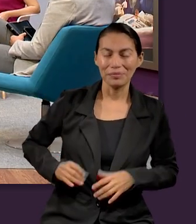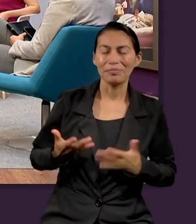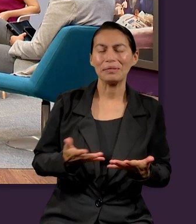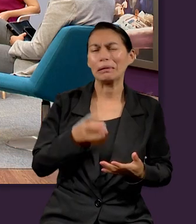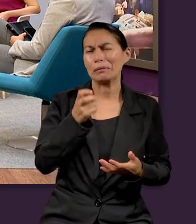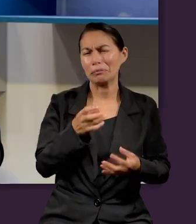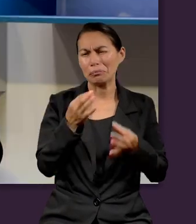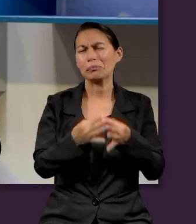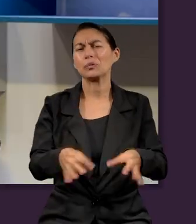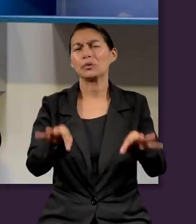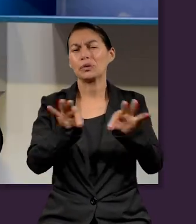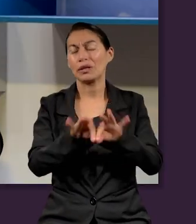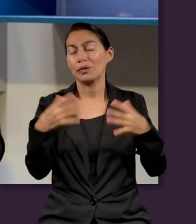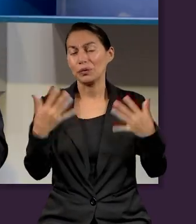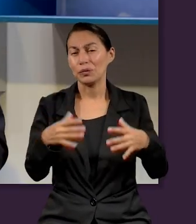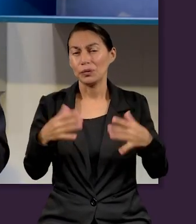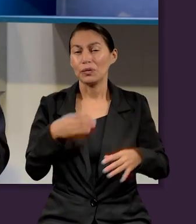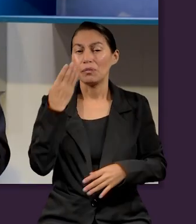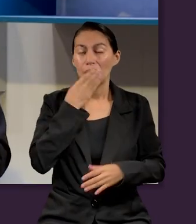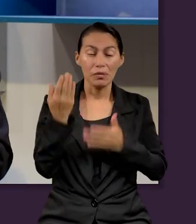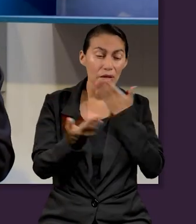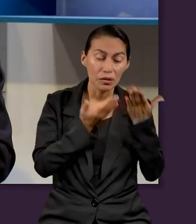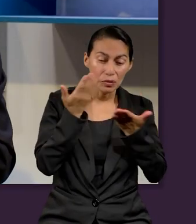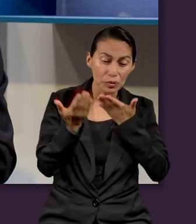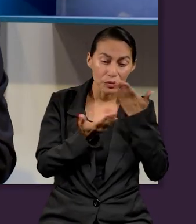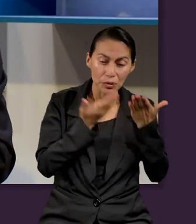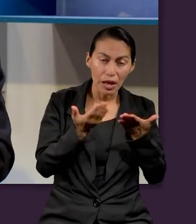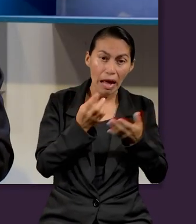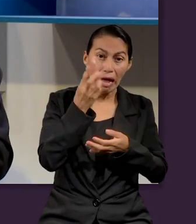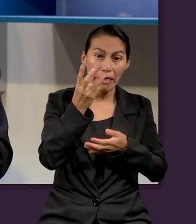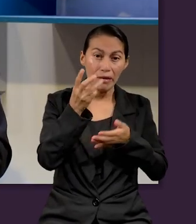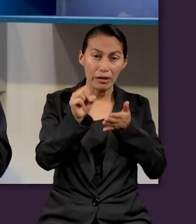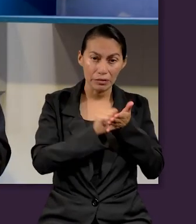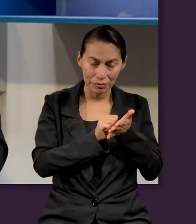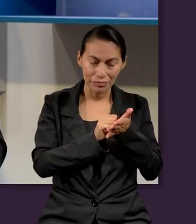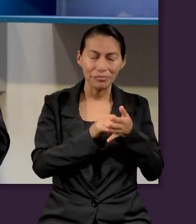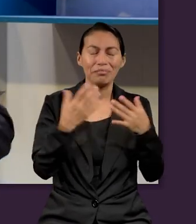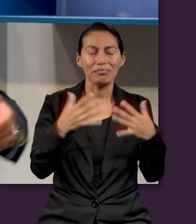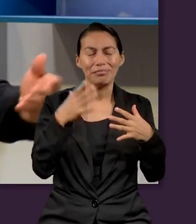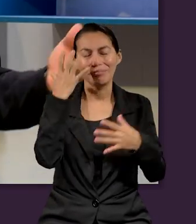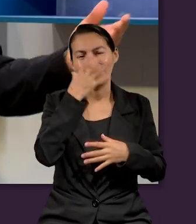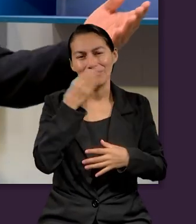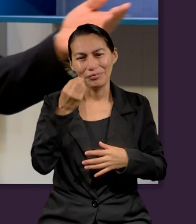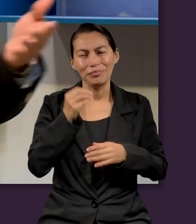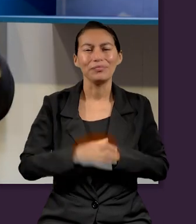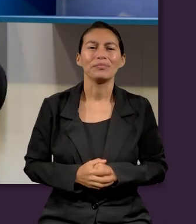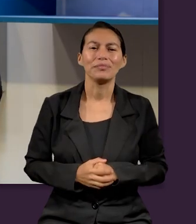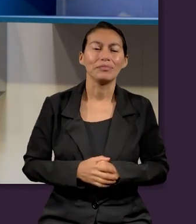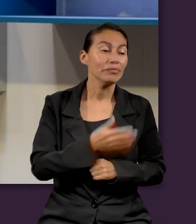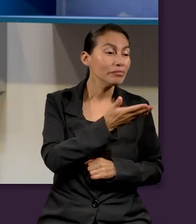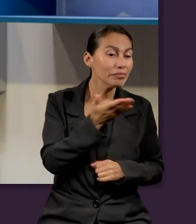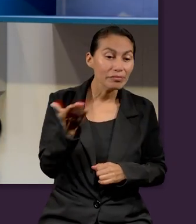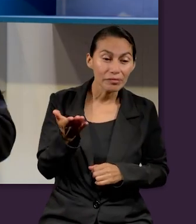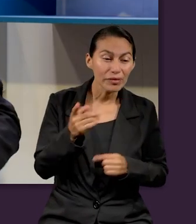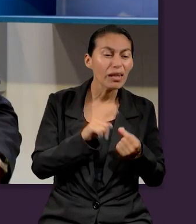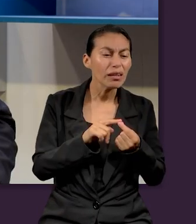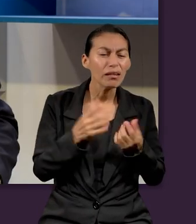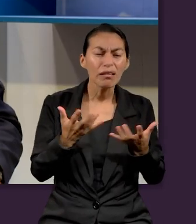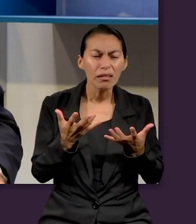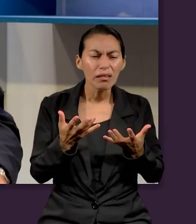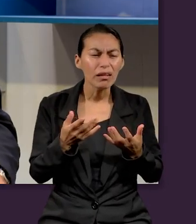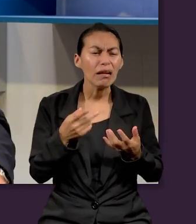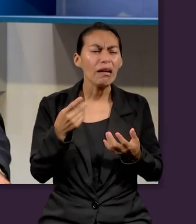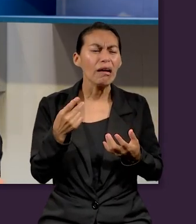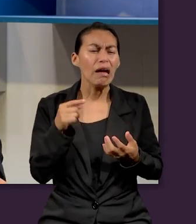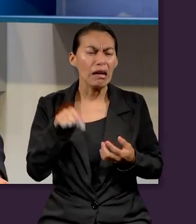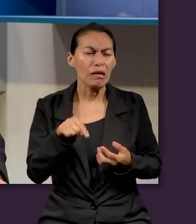va a valer la pena estudiar la palabra de Dios durante estos tres meses. Y vamos a escuchar quiénes son, de dónde son y qué están